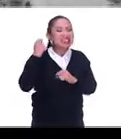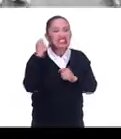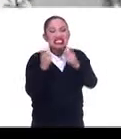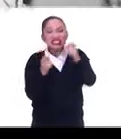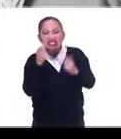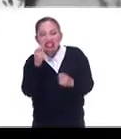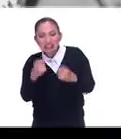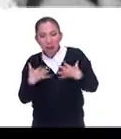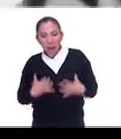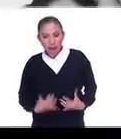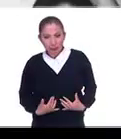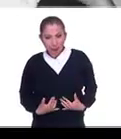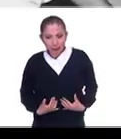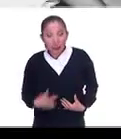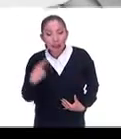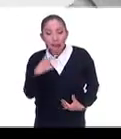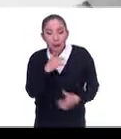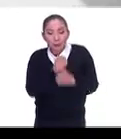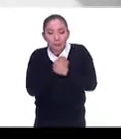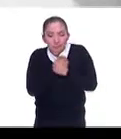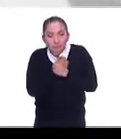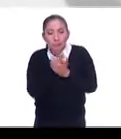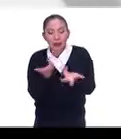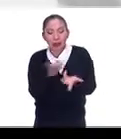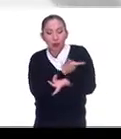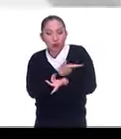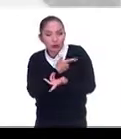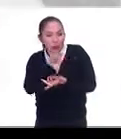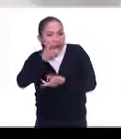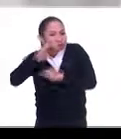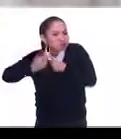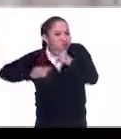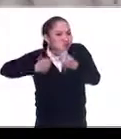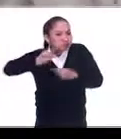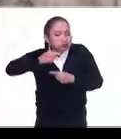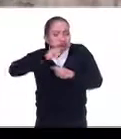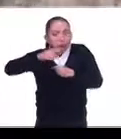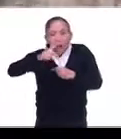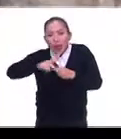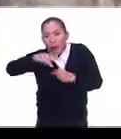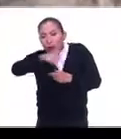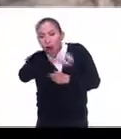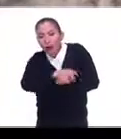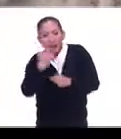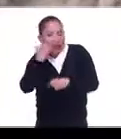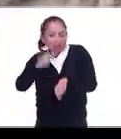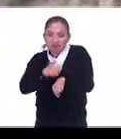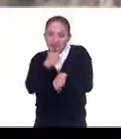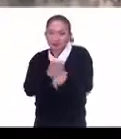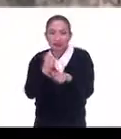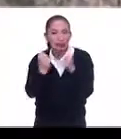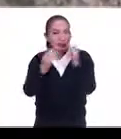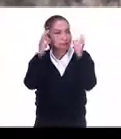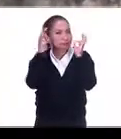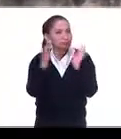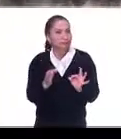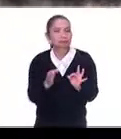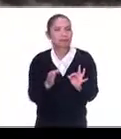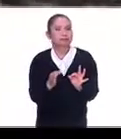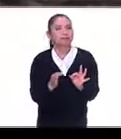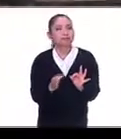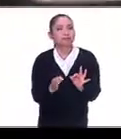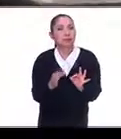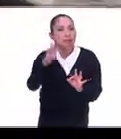y su amor por el arte popular, y decir, debe tener una tienda bien puesta. Y